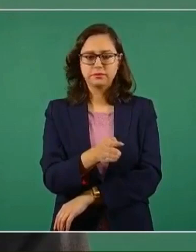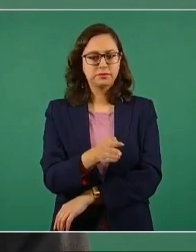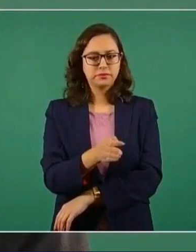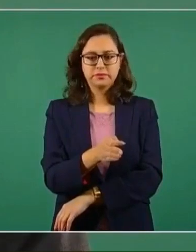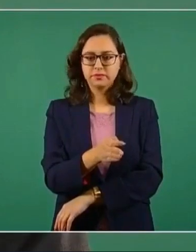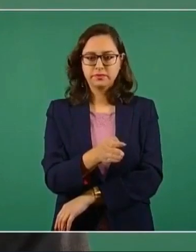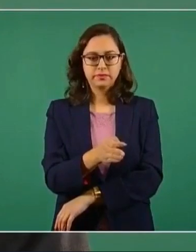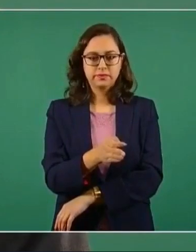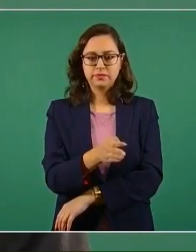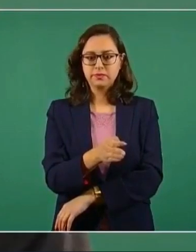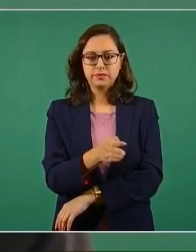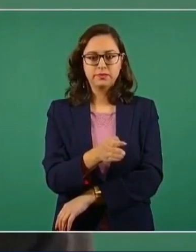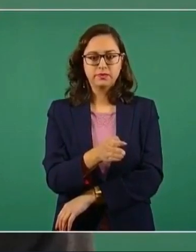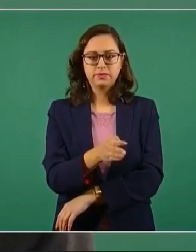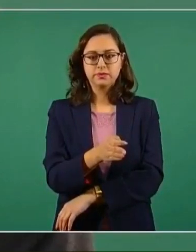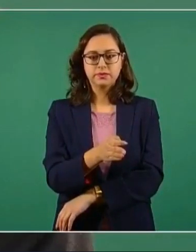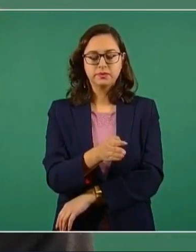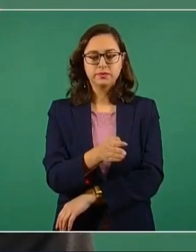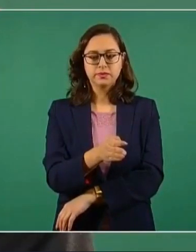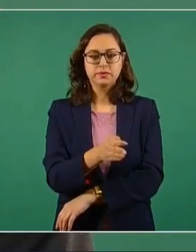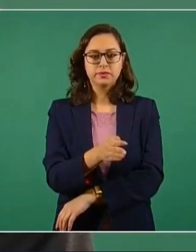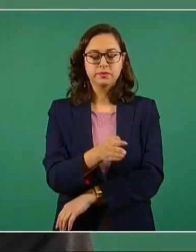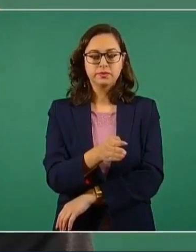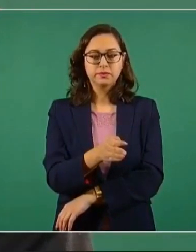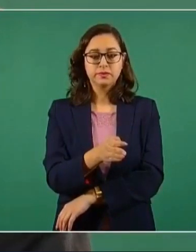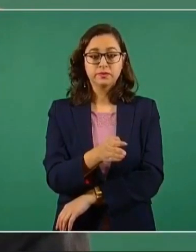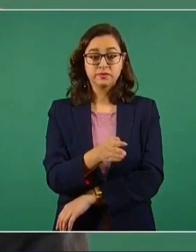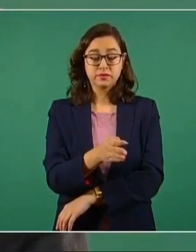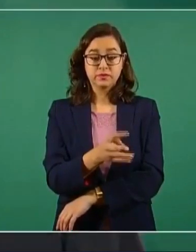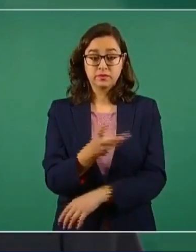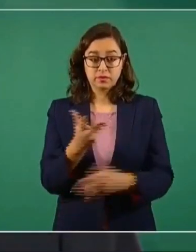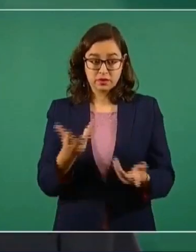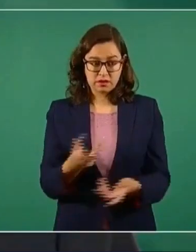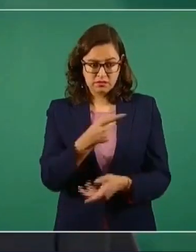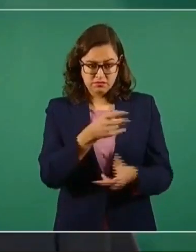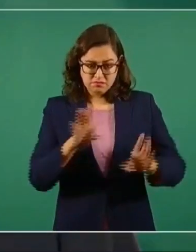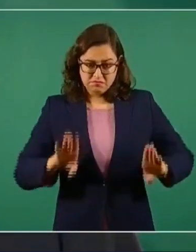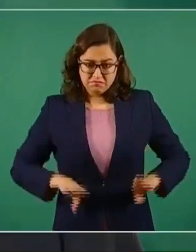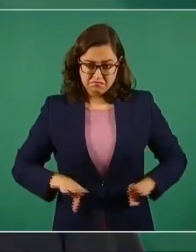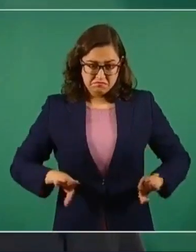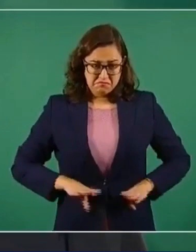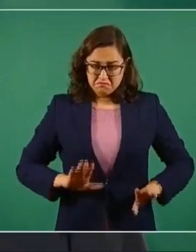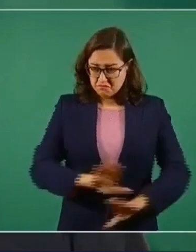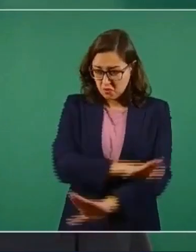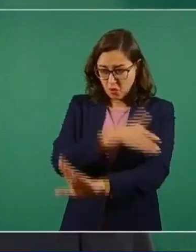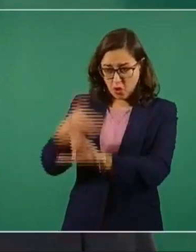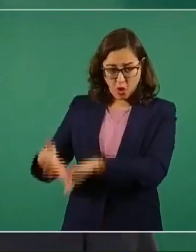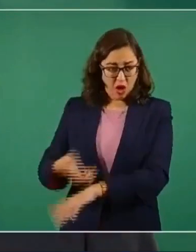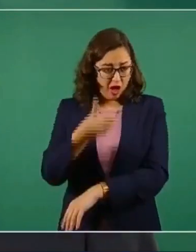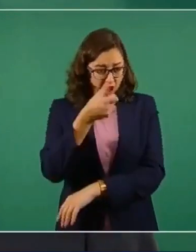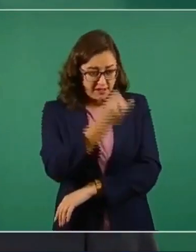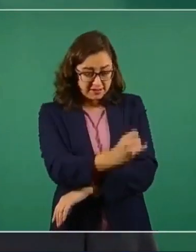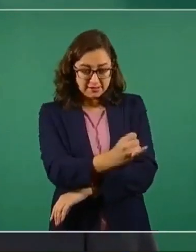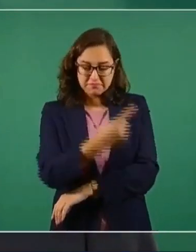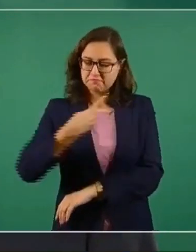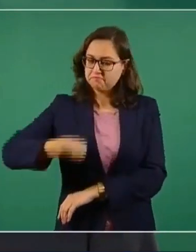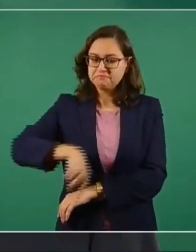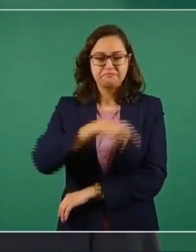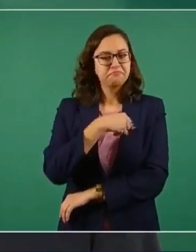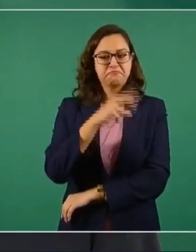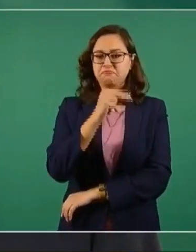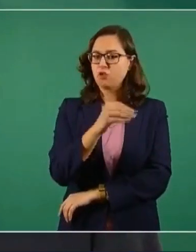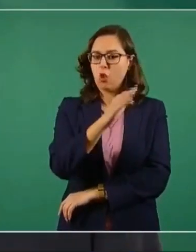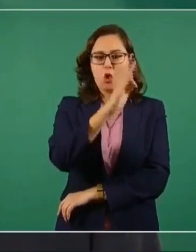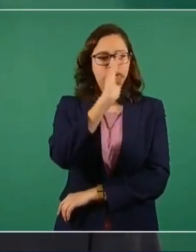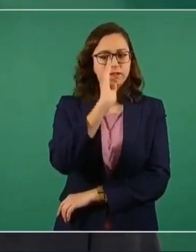No admitimos que se actúe de esa forma y vamos